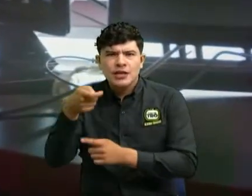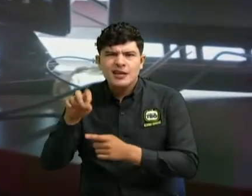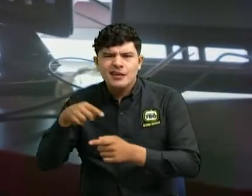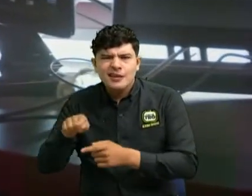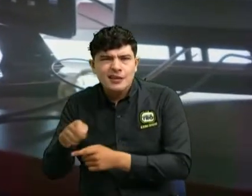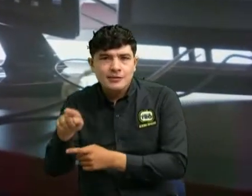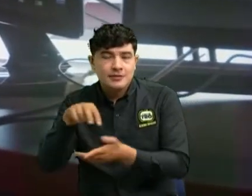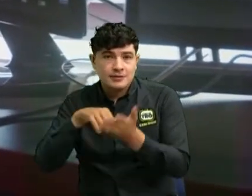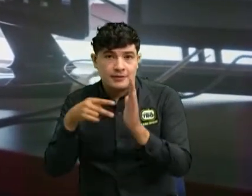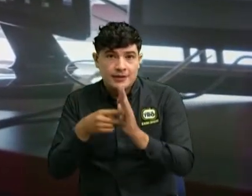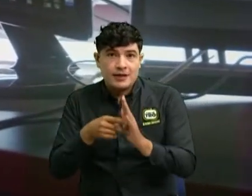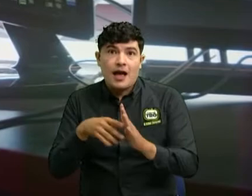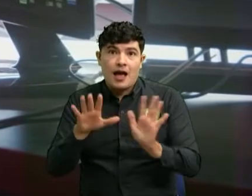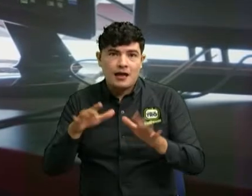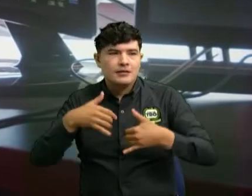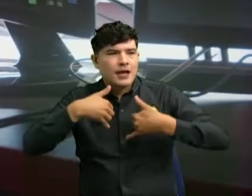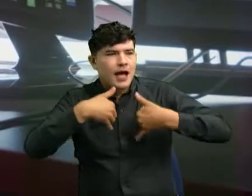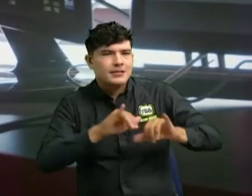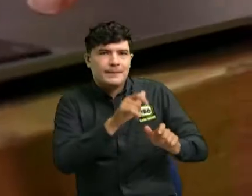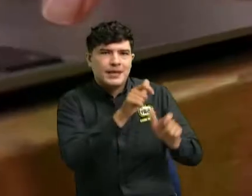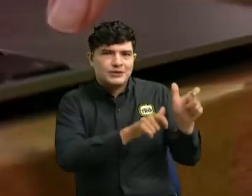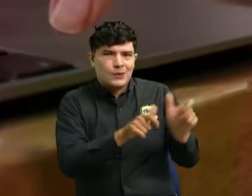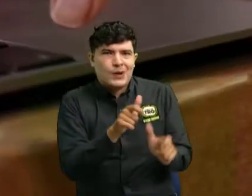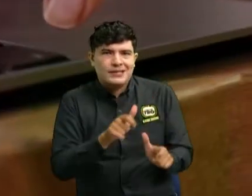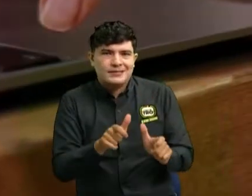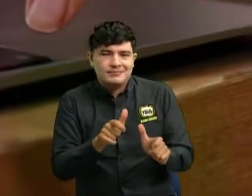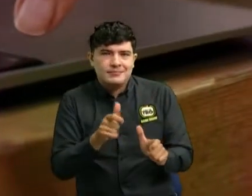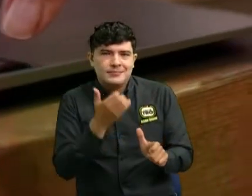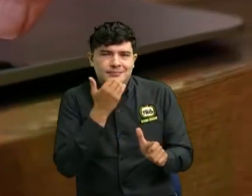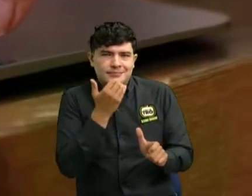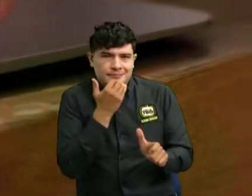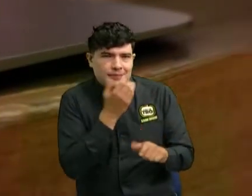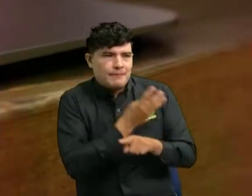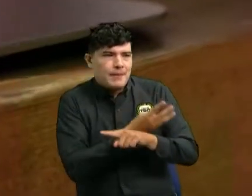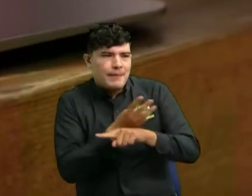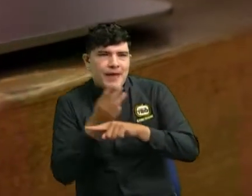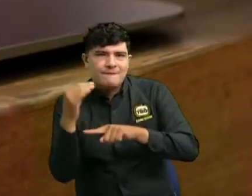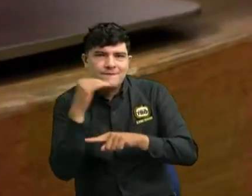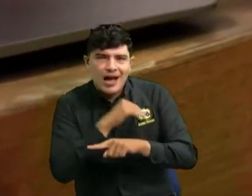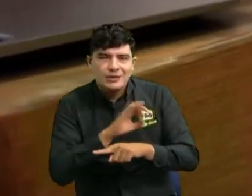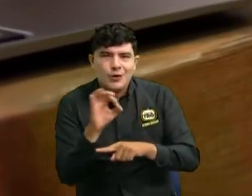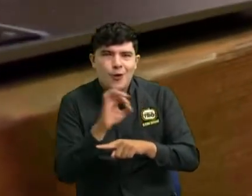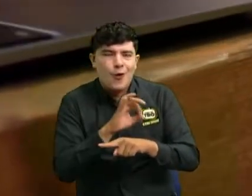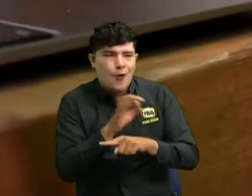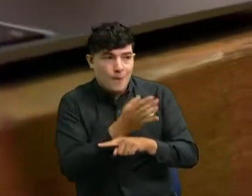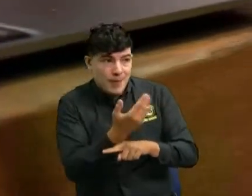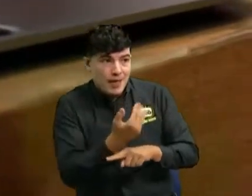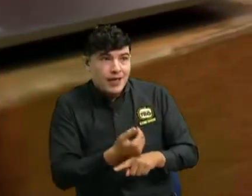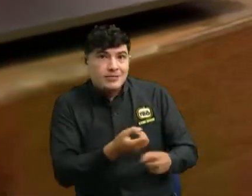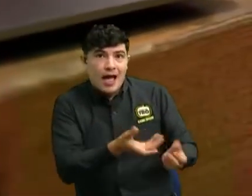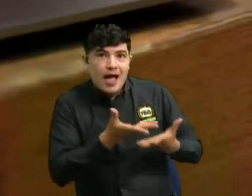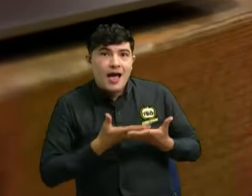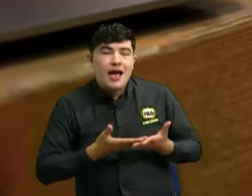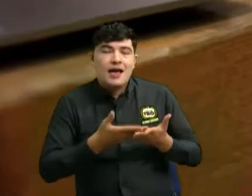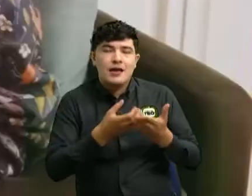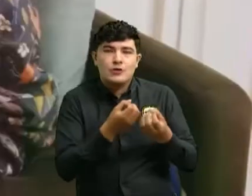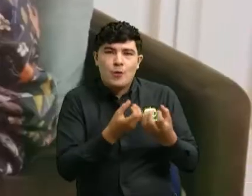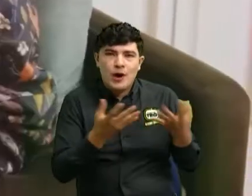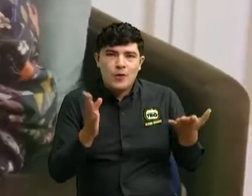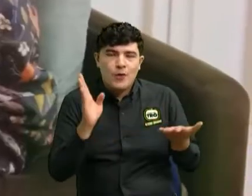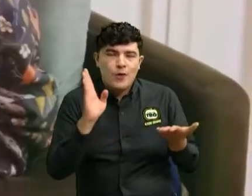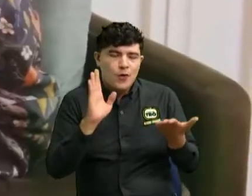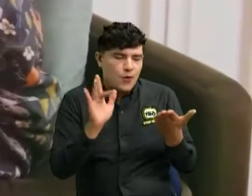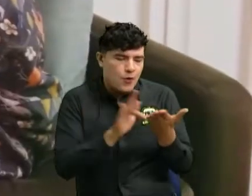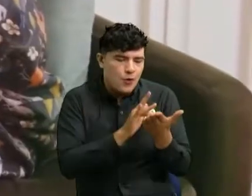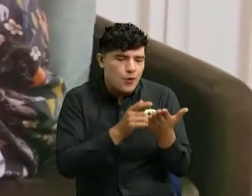para que compartan información confidencial como contraseñas y números de tarjetas de crédito las víctimas reciben un mensaje de